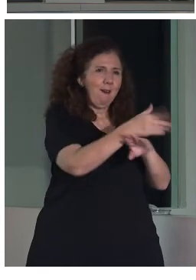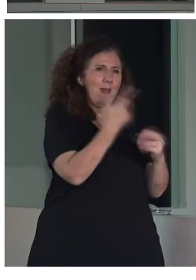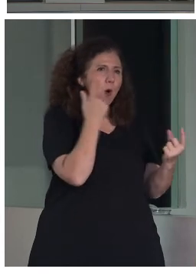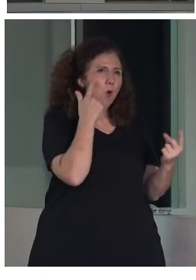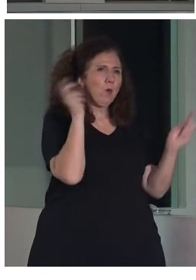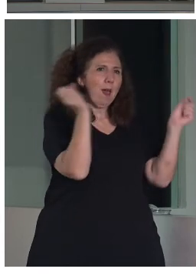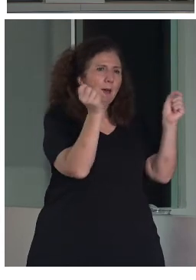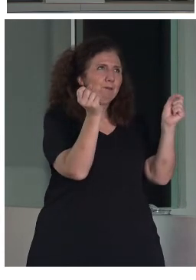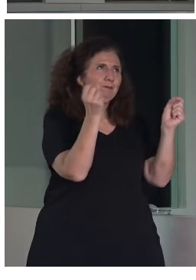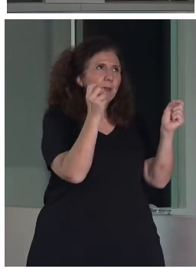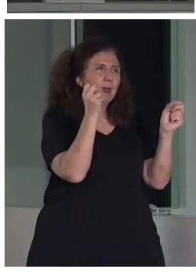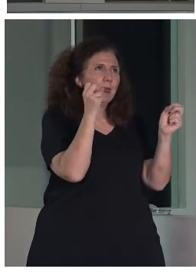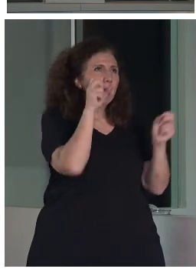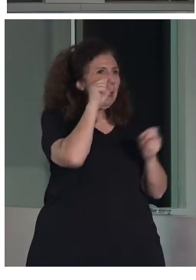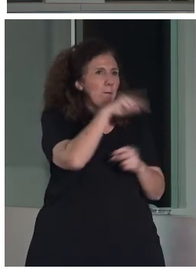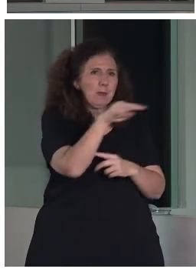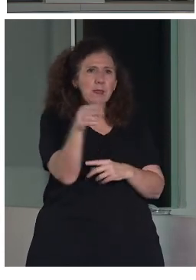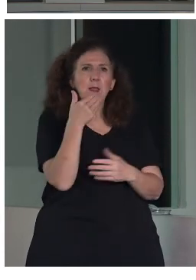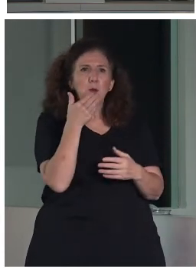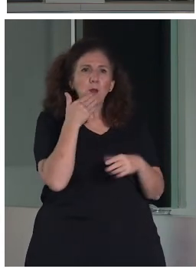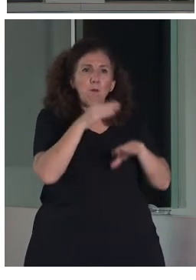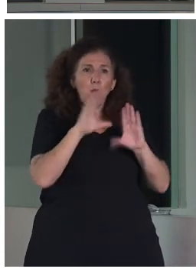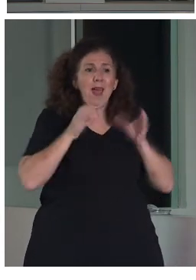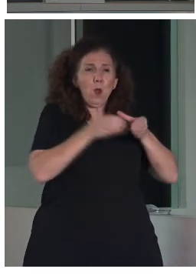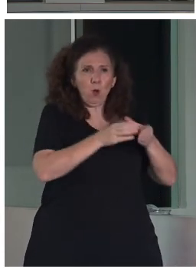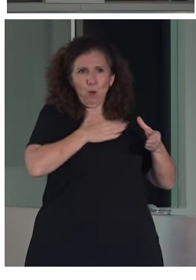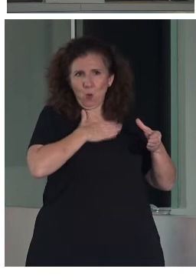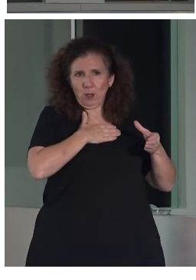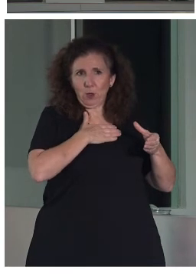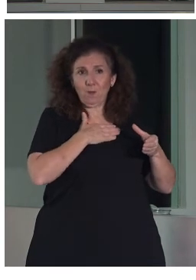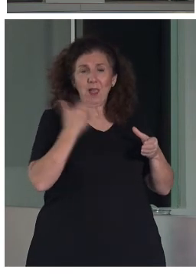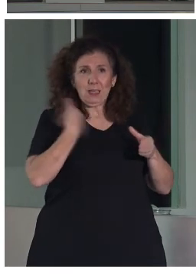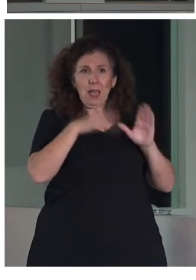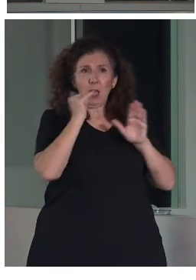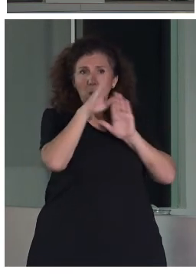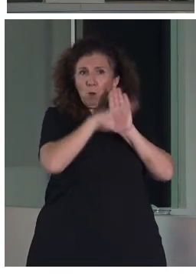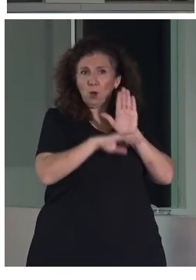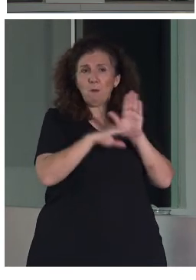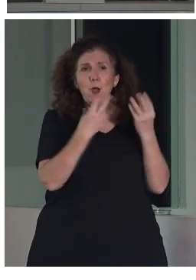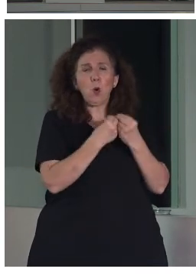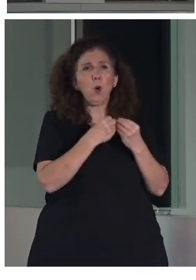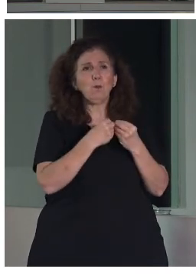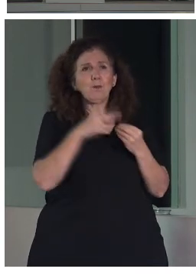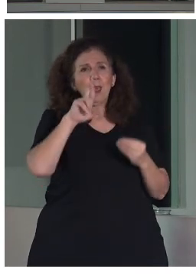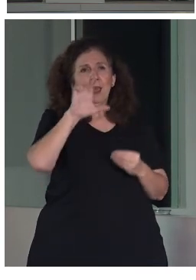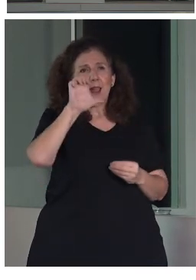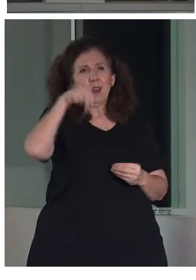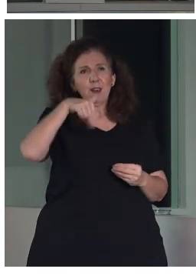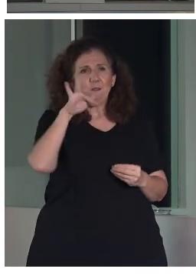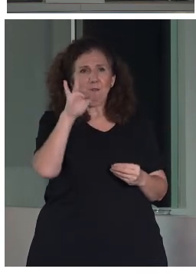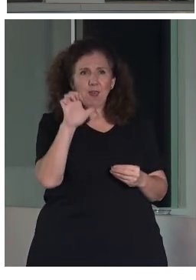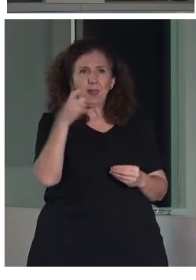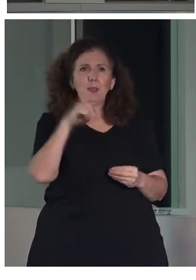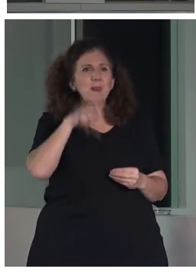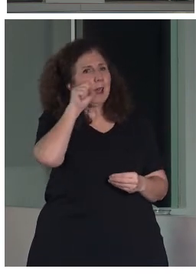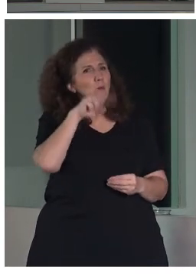a nuestros grupos. Tenemos, por ejemplo, un programa desde hace varios años con Renfe y con el Museo del Ferrocarril.